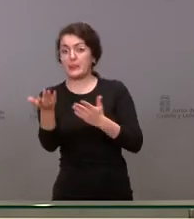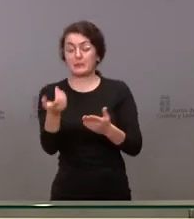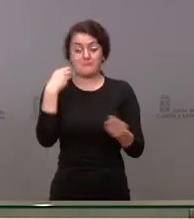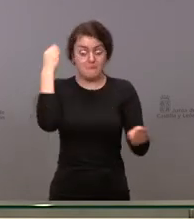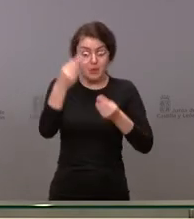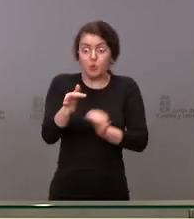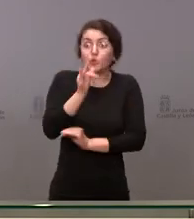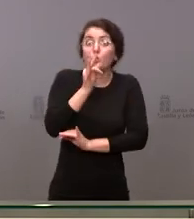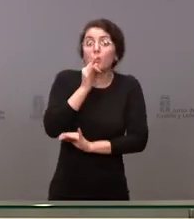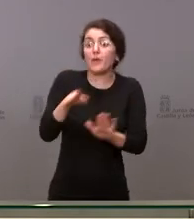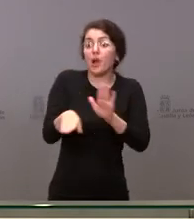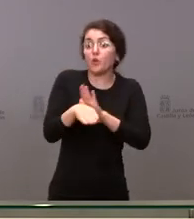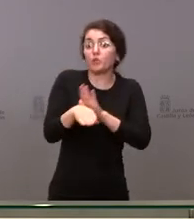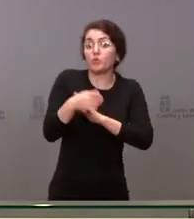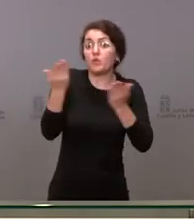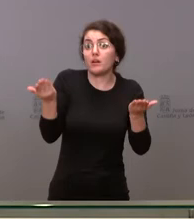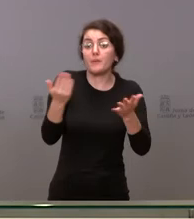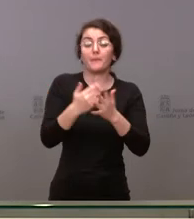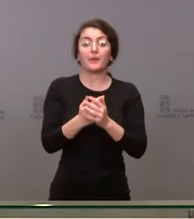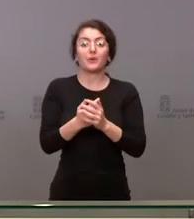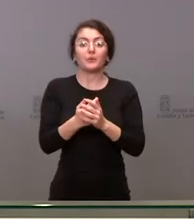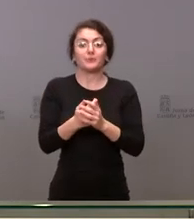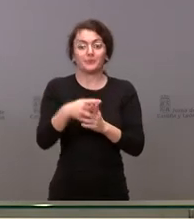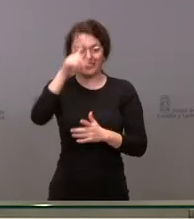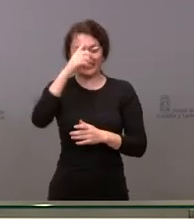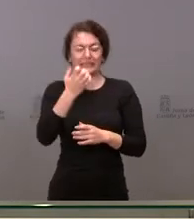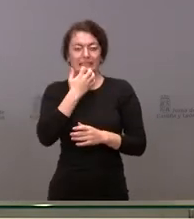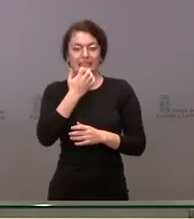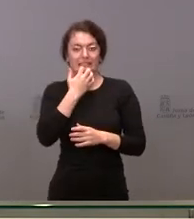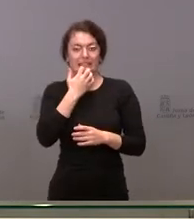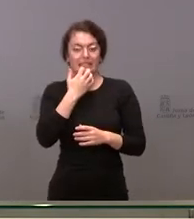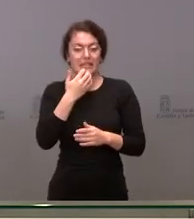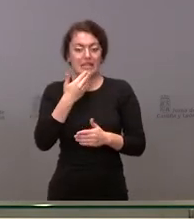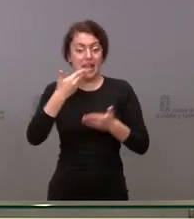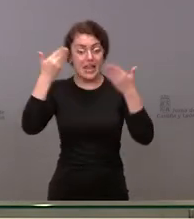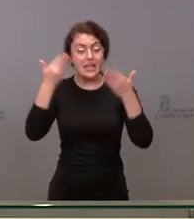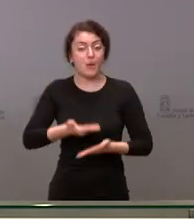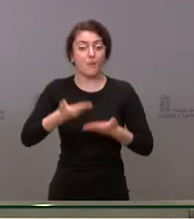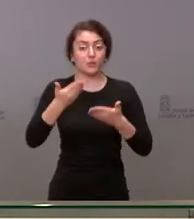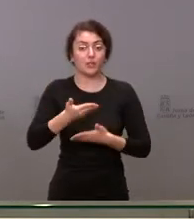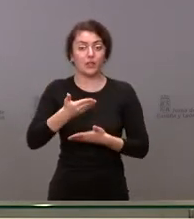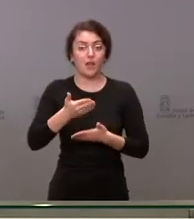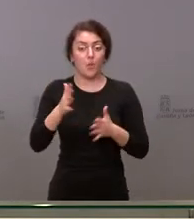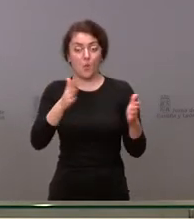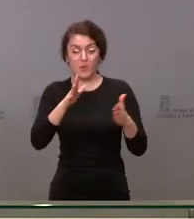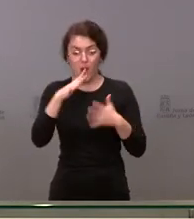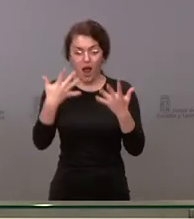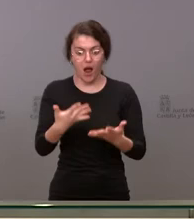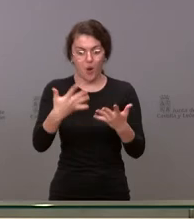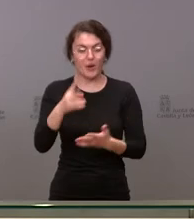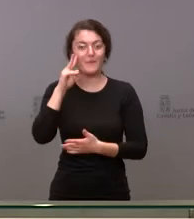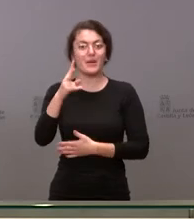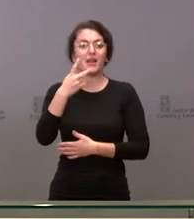igual, pero que a lo mejor nos alarmamos tanto. Pero claro, esto adquiere importancia en un momento actual en el que se ve que países…